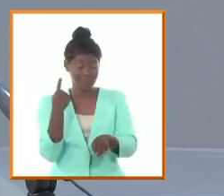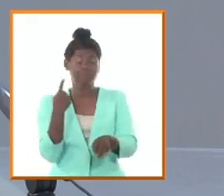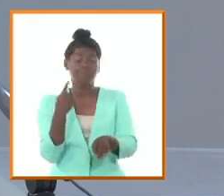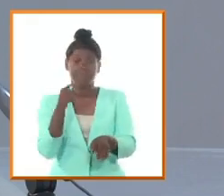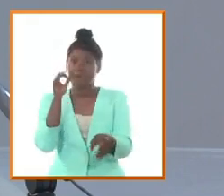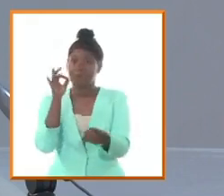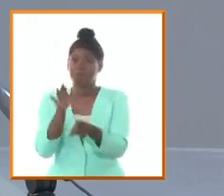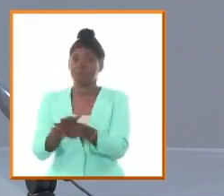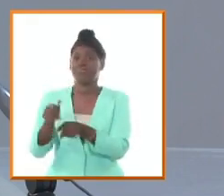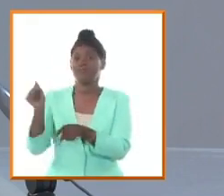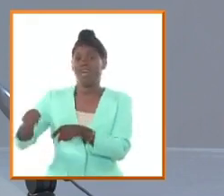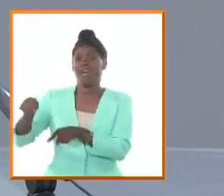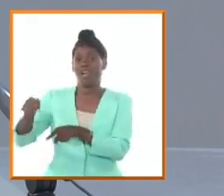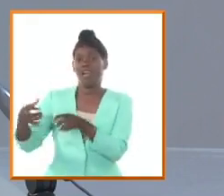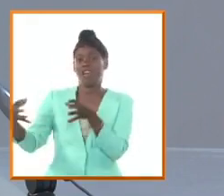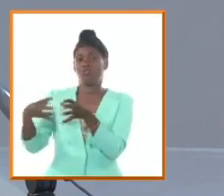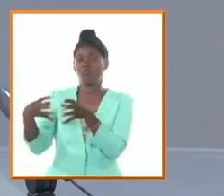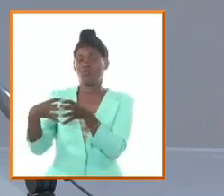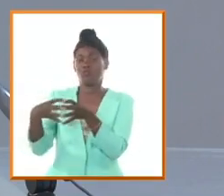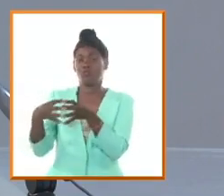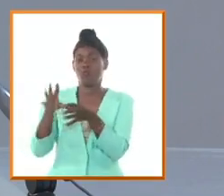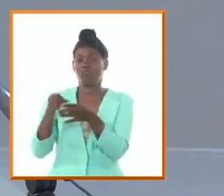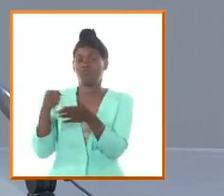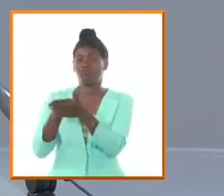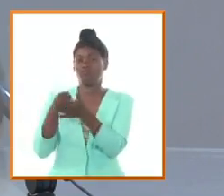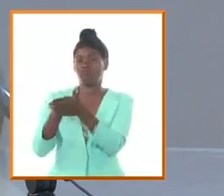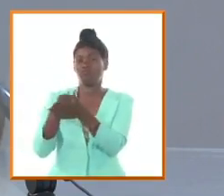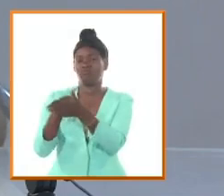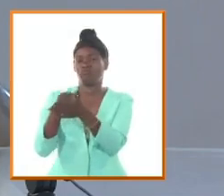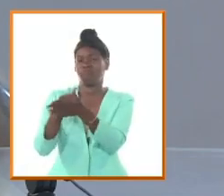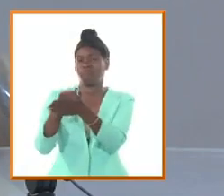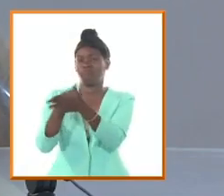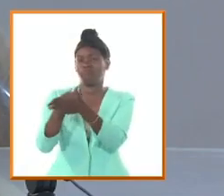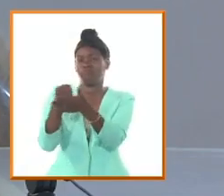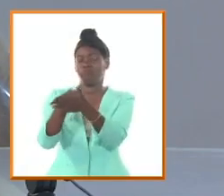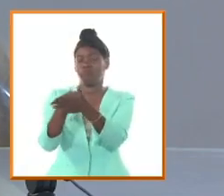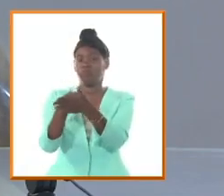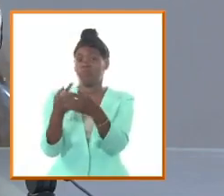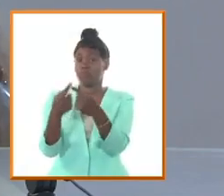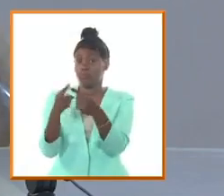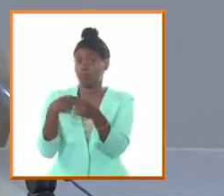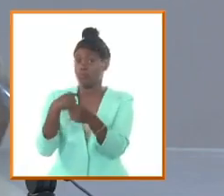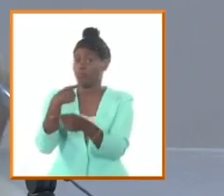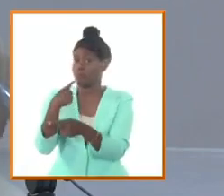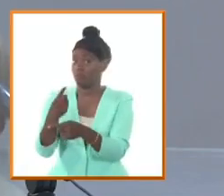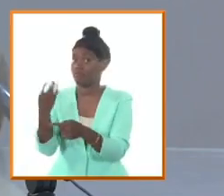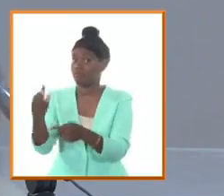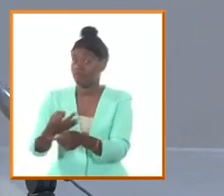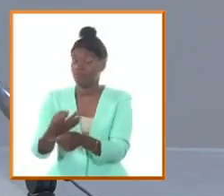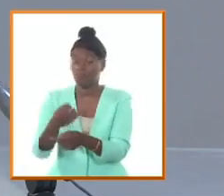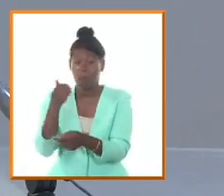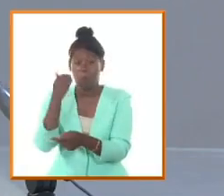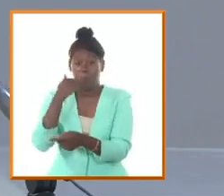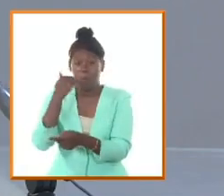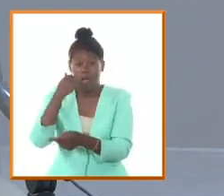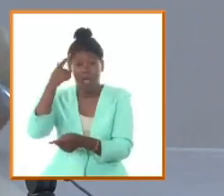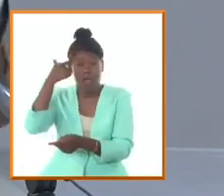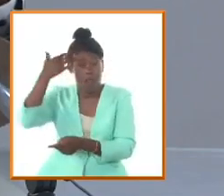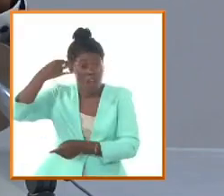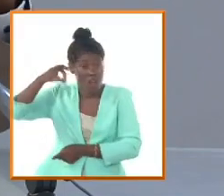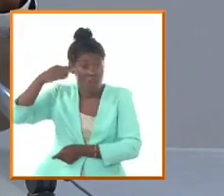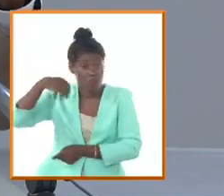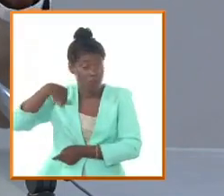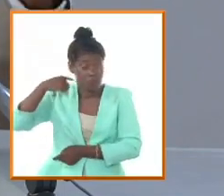conspirativo vamos a llamarle así que termina en la deposición de Céspedes insisto la lógica que lleva a la deposición de